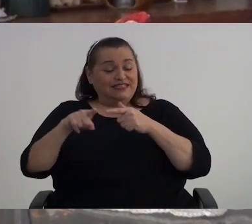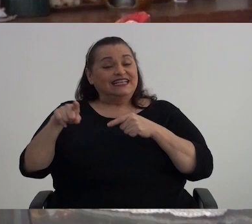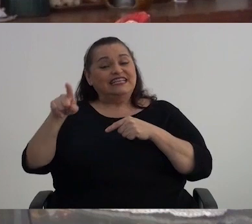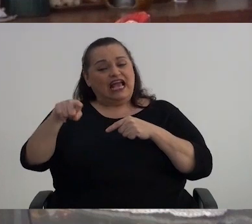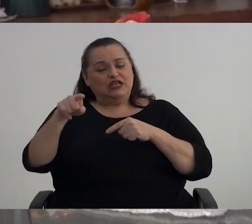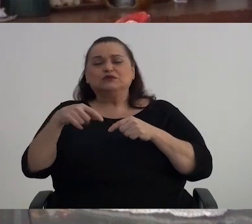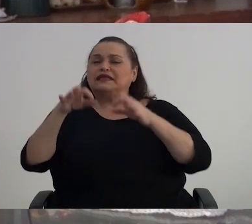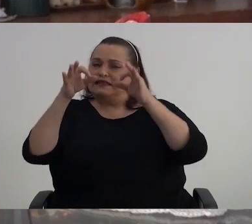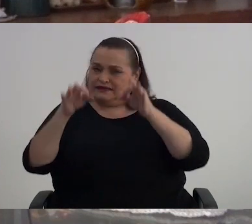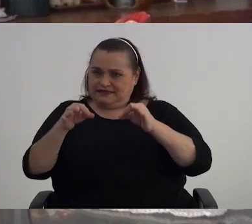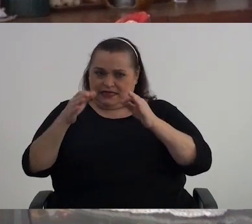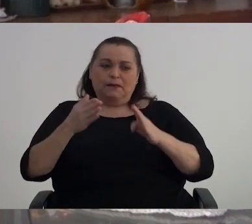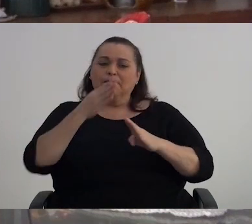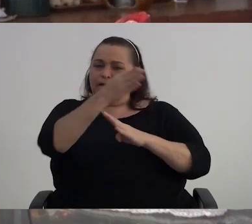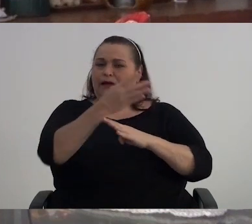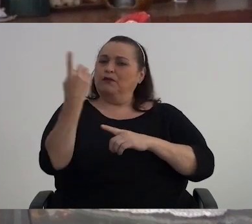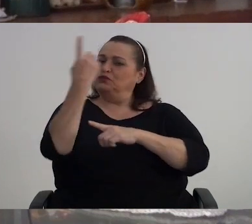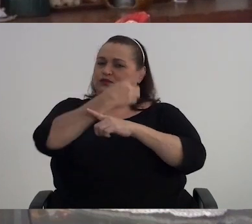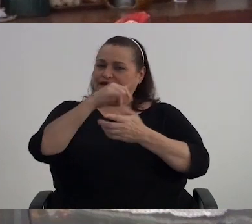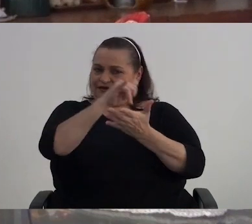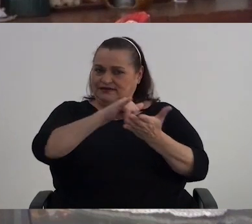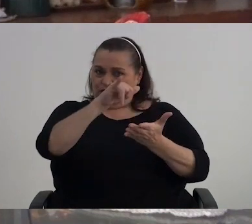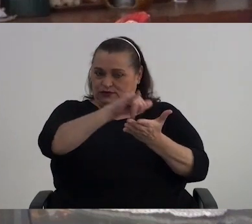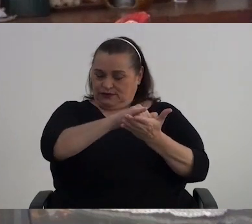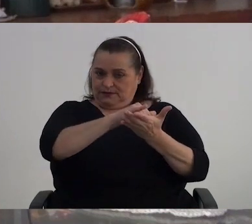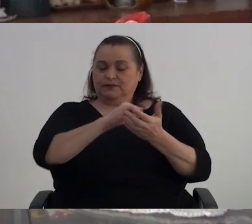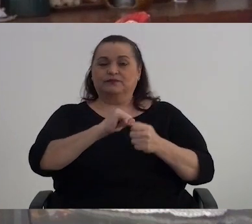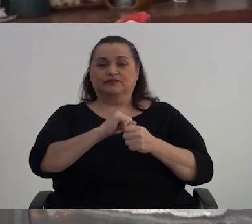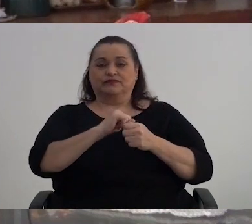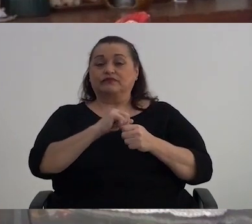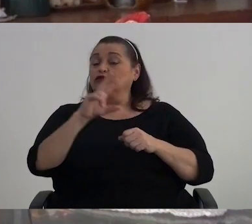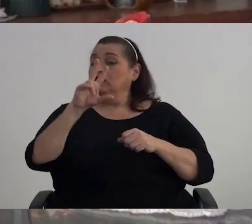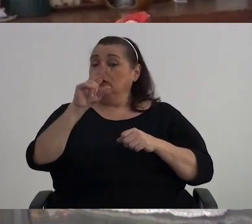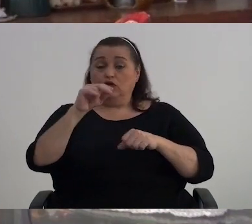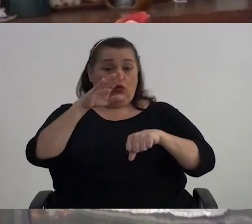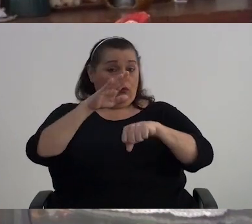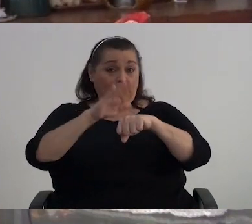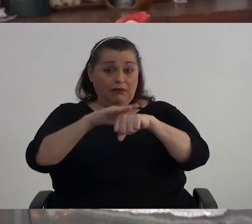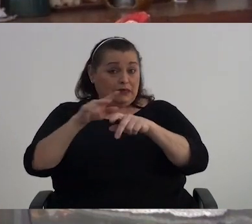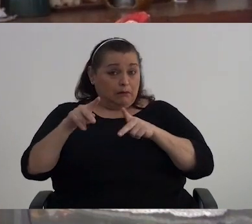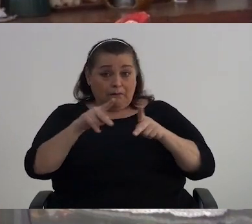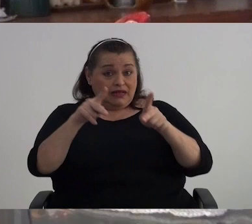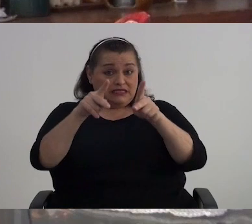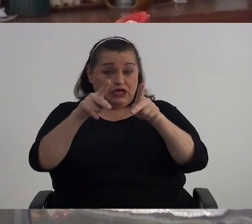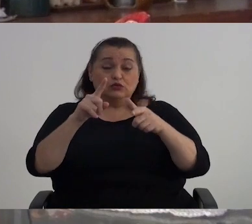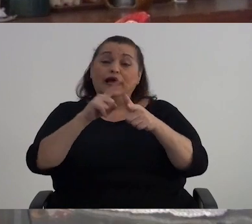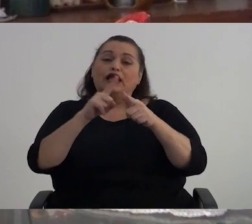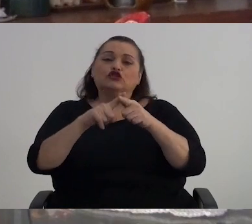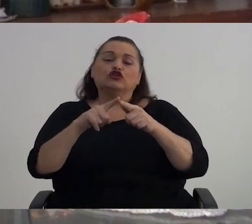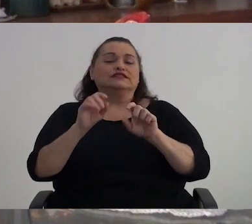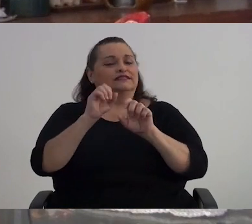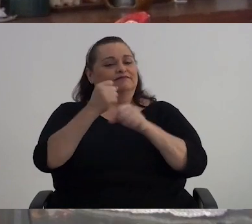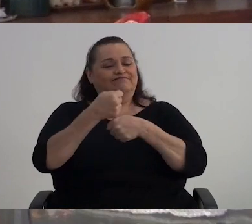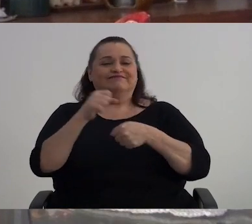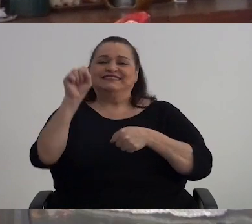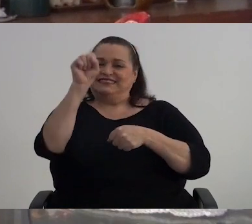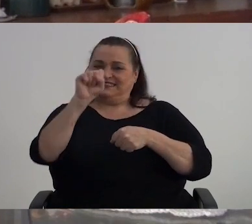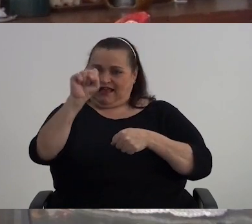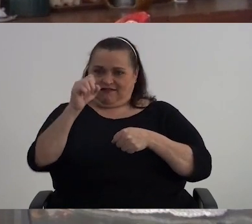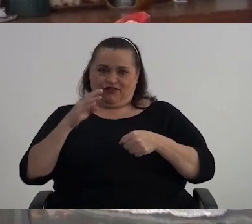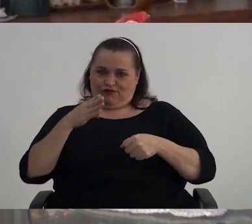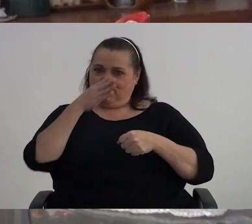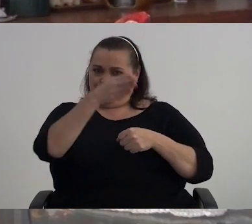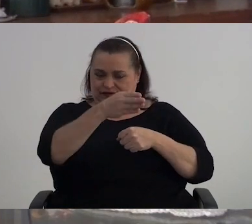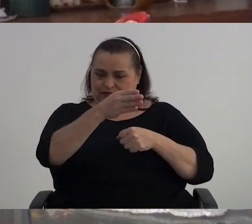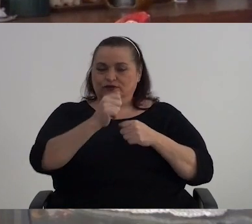pidieron Que fuéramos A San José Como No se permitían Los paseos Entonces Nos fuimos Un sábado Para